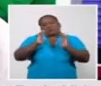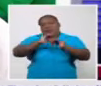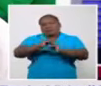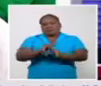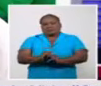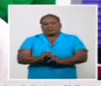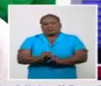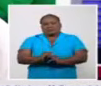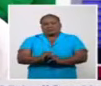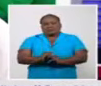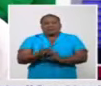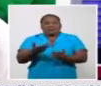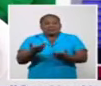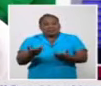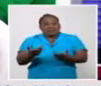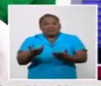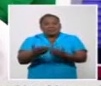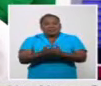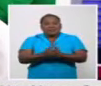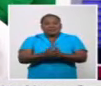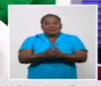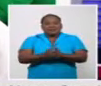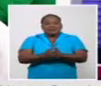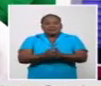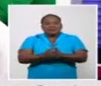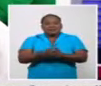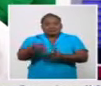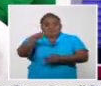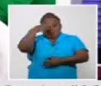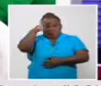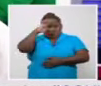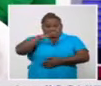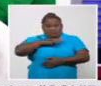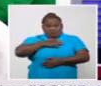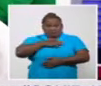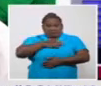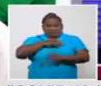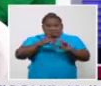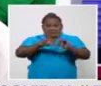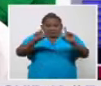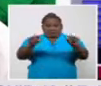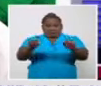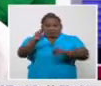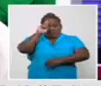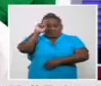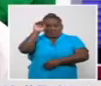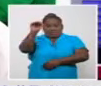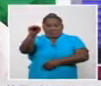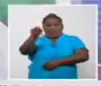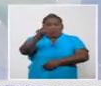este comportamiento, bueno, pues en Cuba amanecen ingresados 12